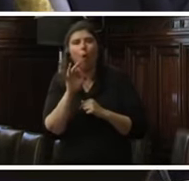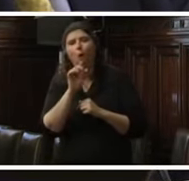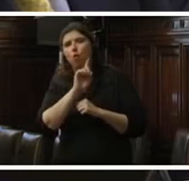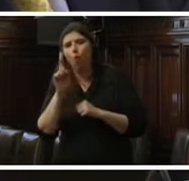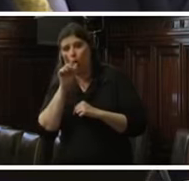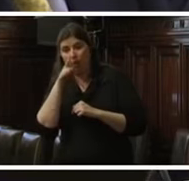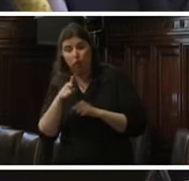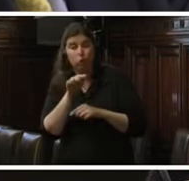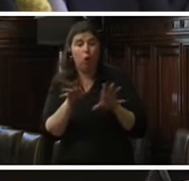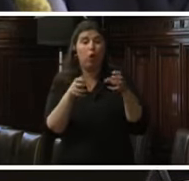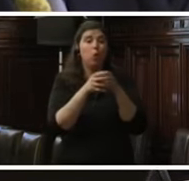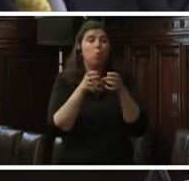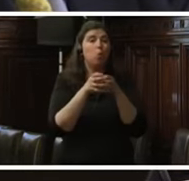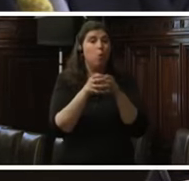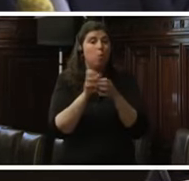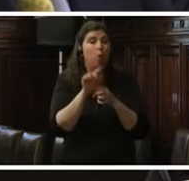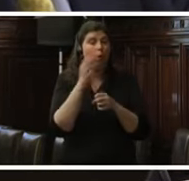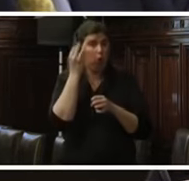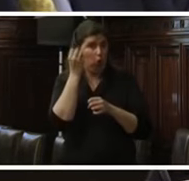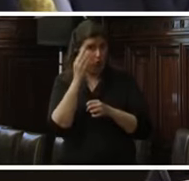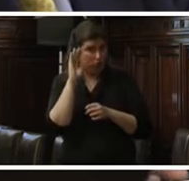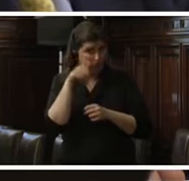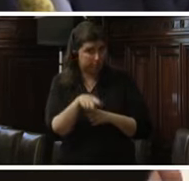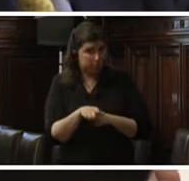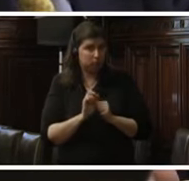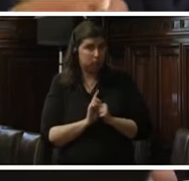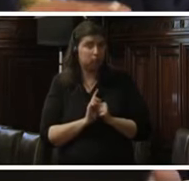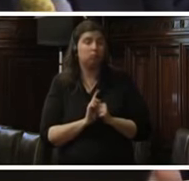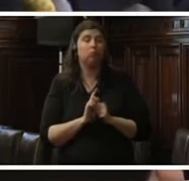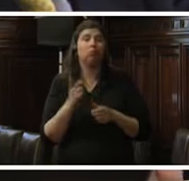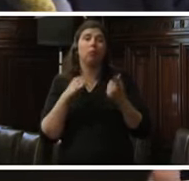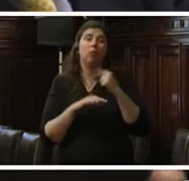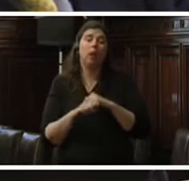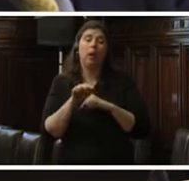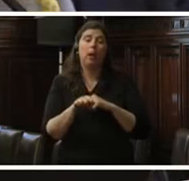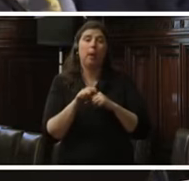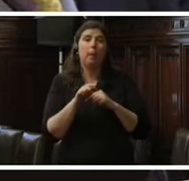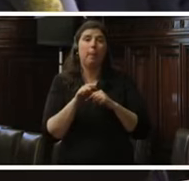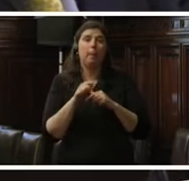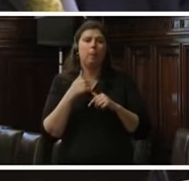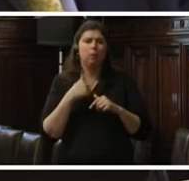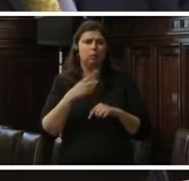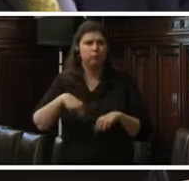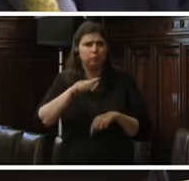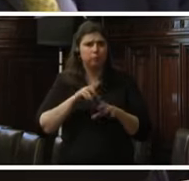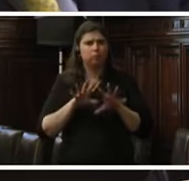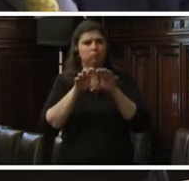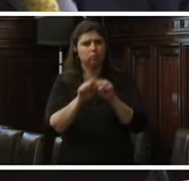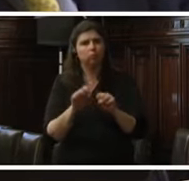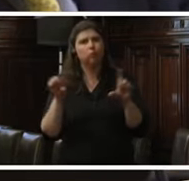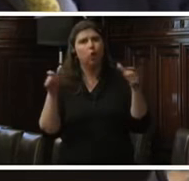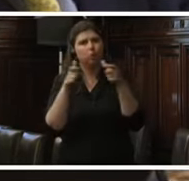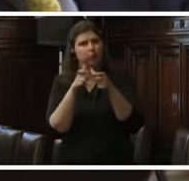Congreso. Muestra de ello es el dossier de publicaciones periodísticas que estamos alcanzando a la Comisión,